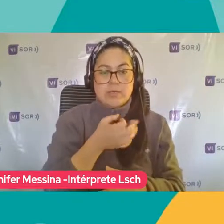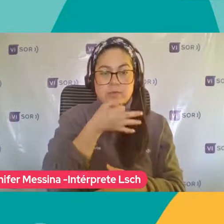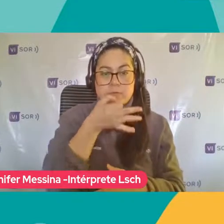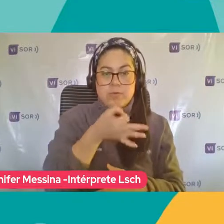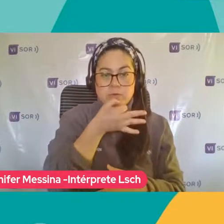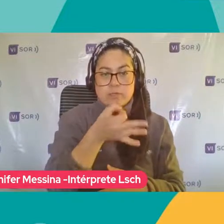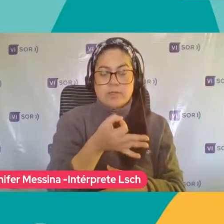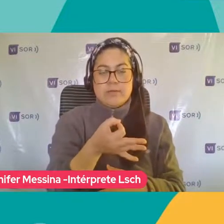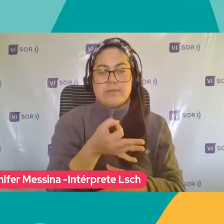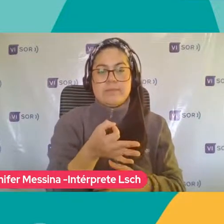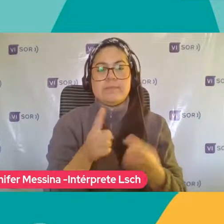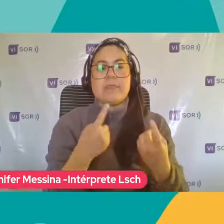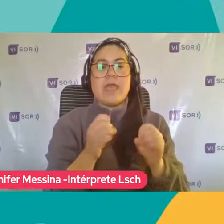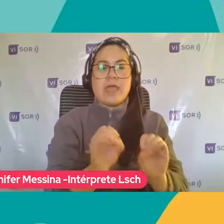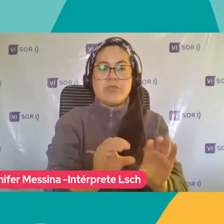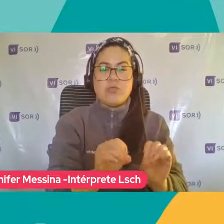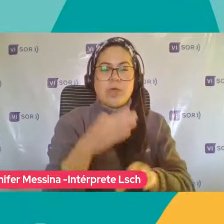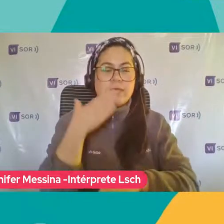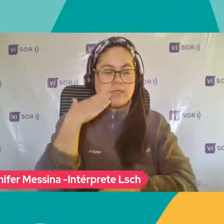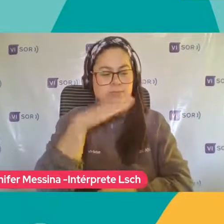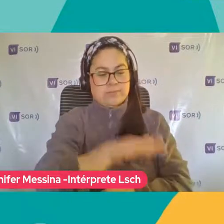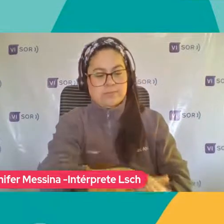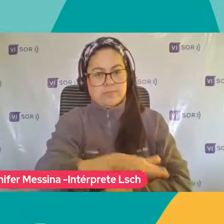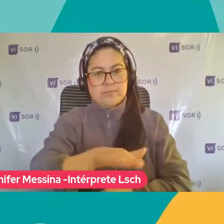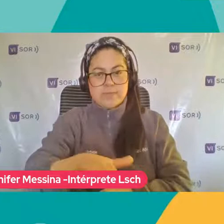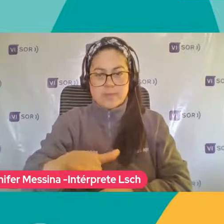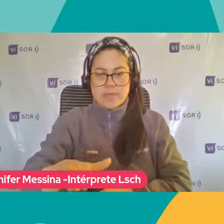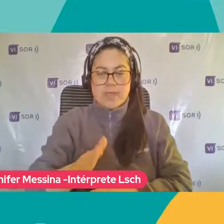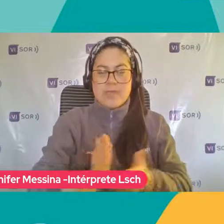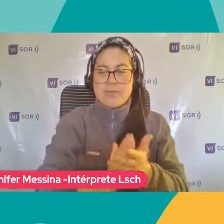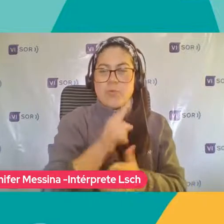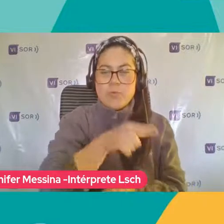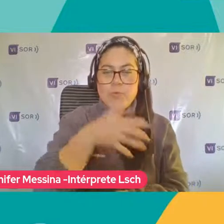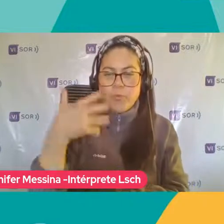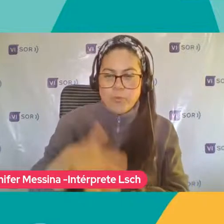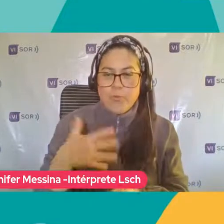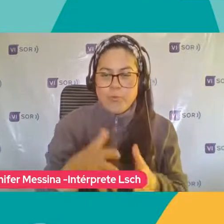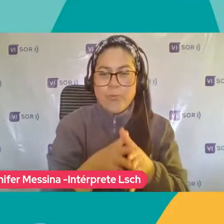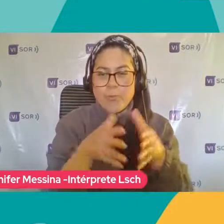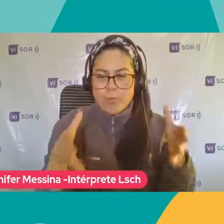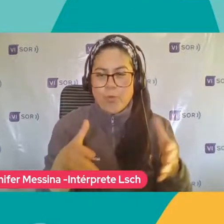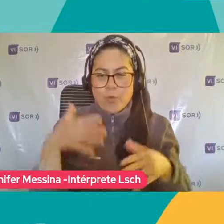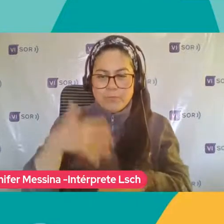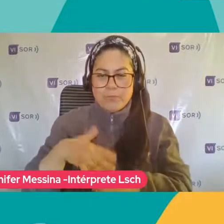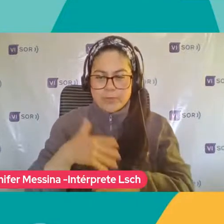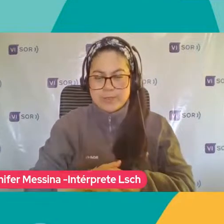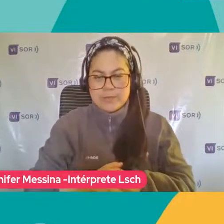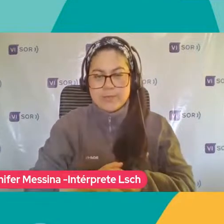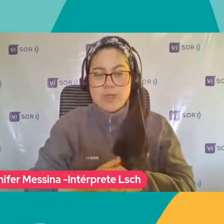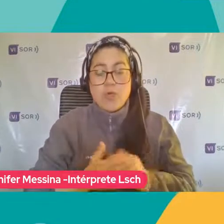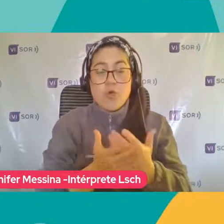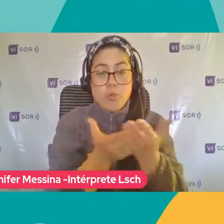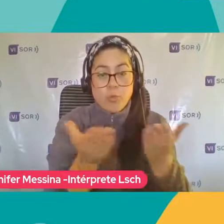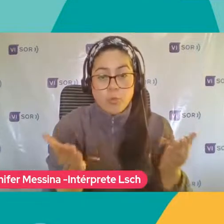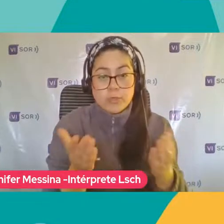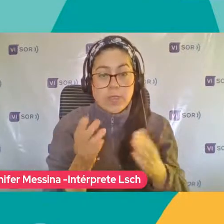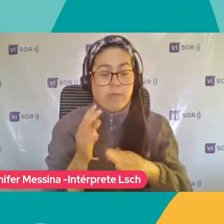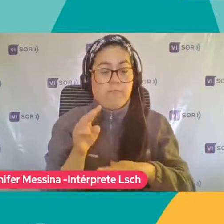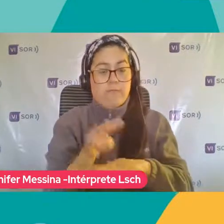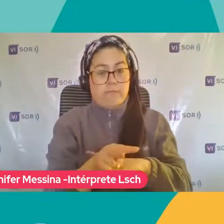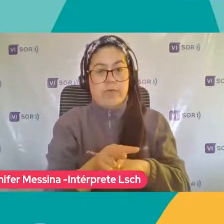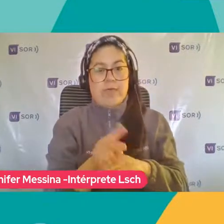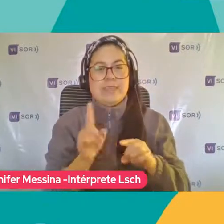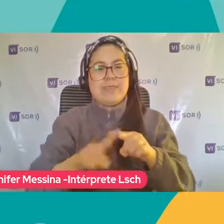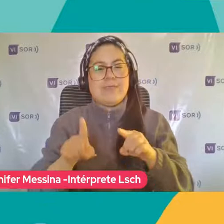Años de vida La educación inicial Resulta muy importante Y ustedes seguramente Han podido oír Y escuchar Y ver De múltiples